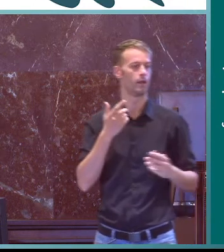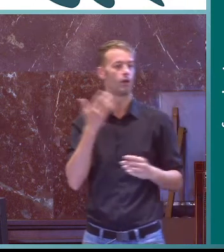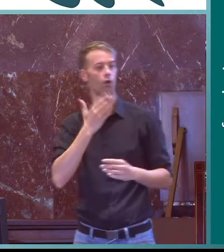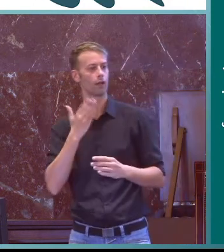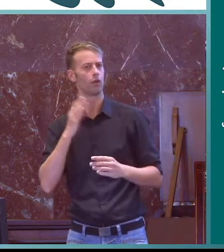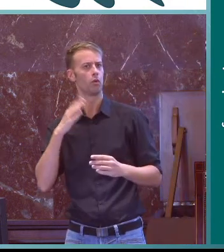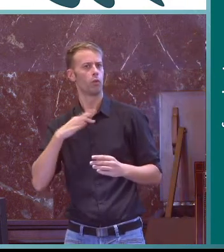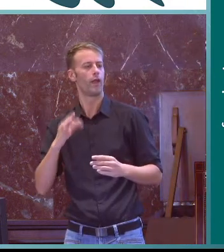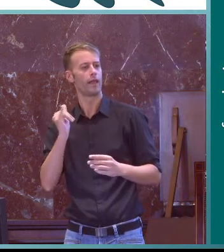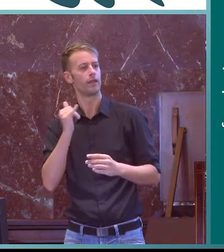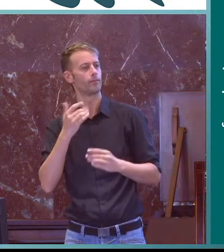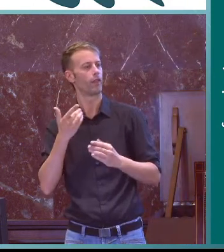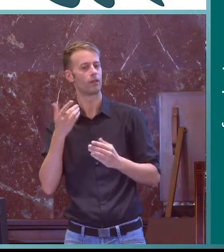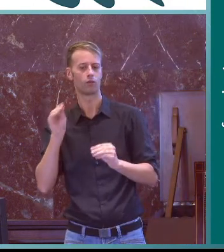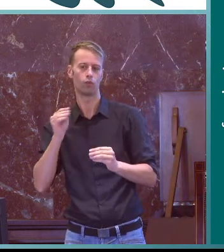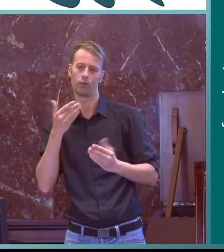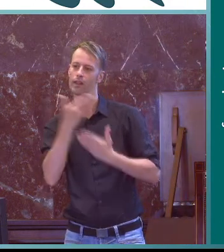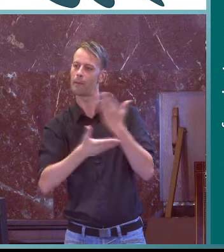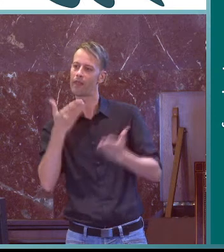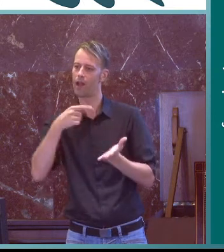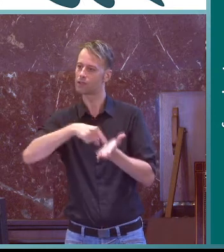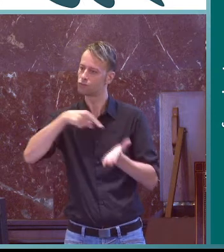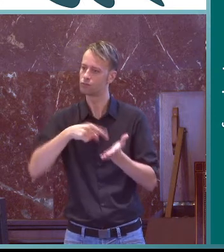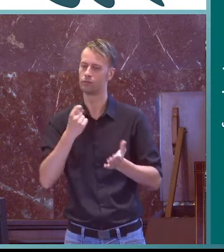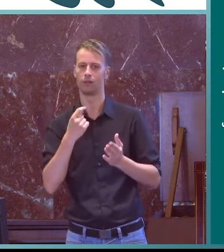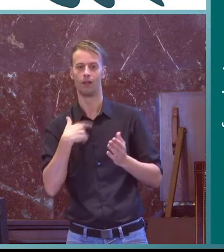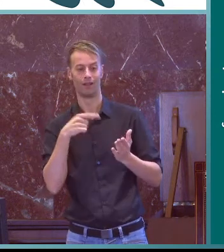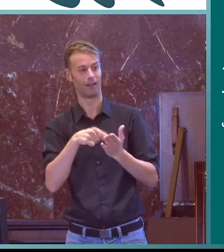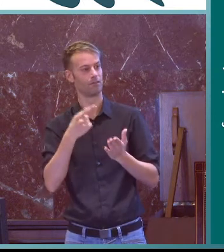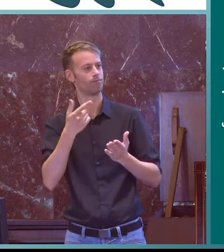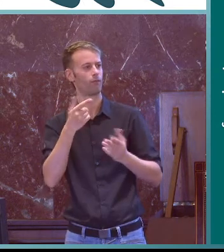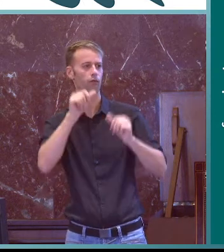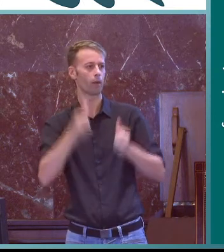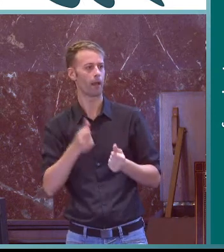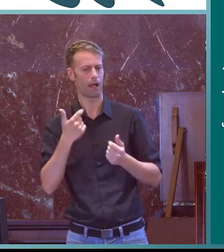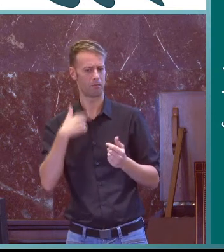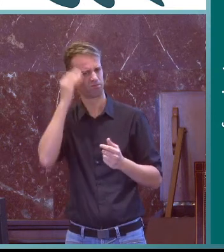que tienen que tenerla el colegio puede tener sus demandas